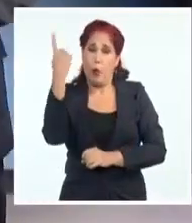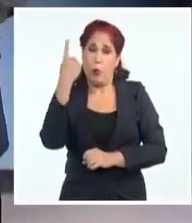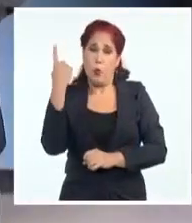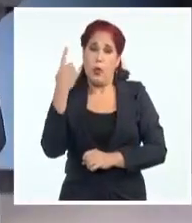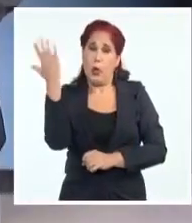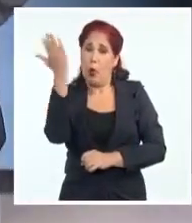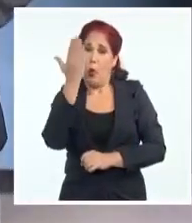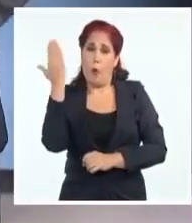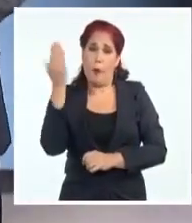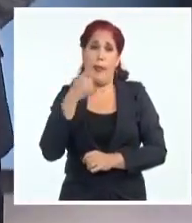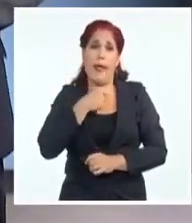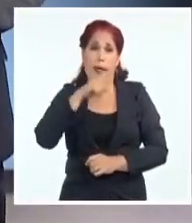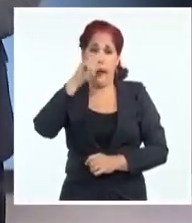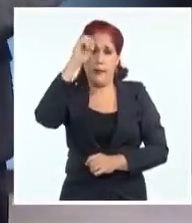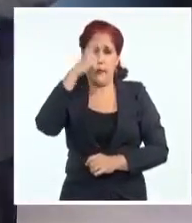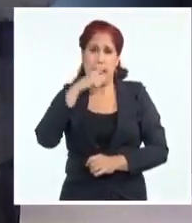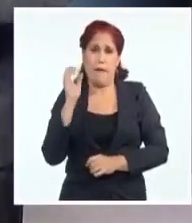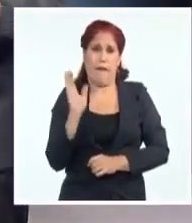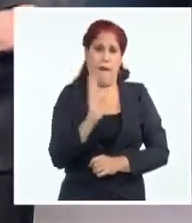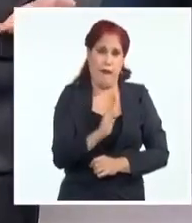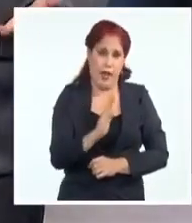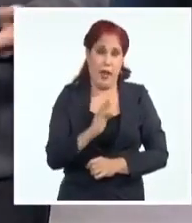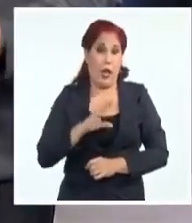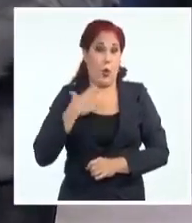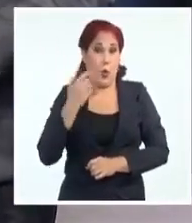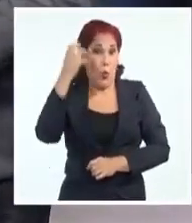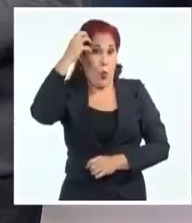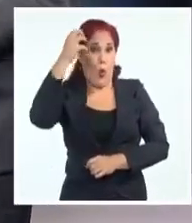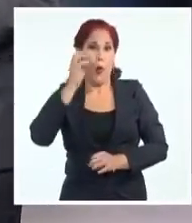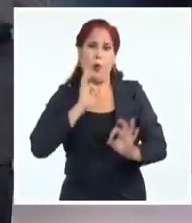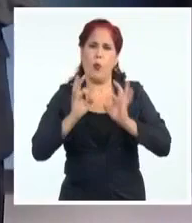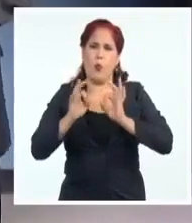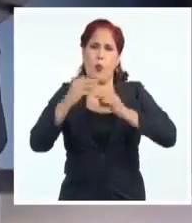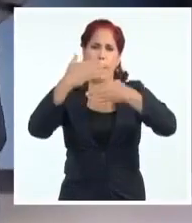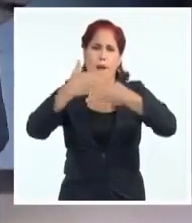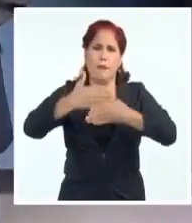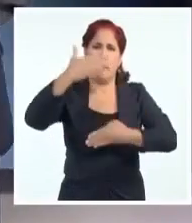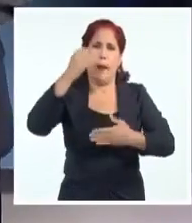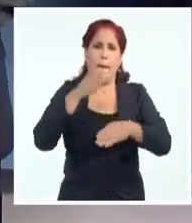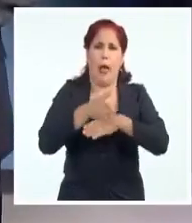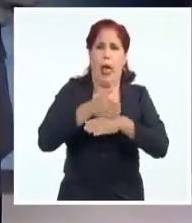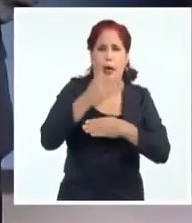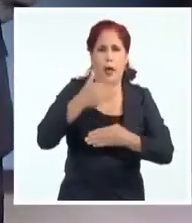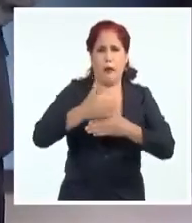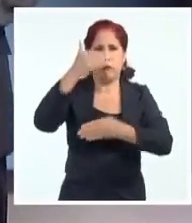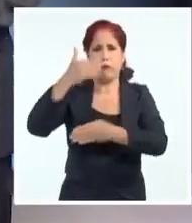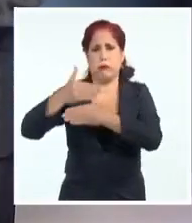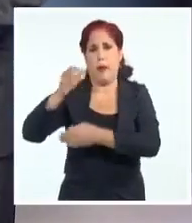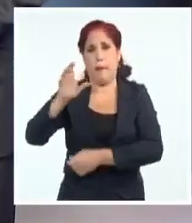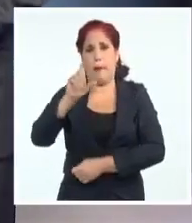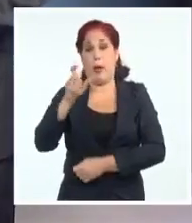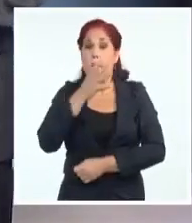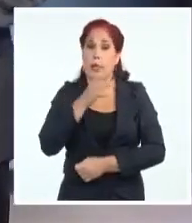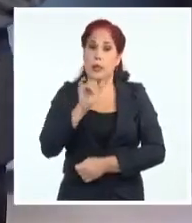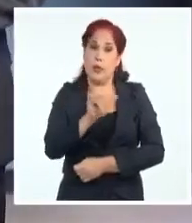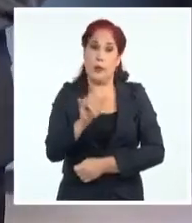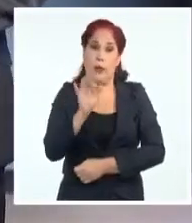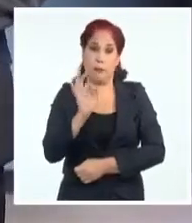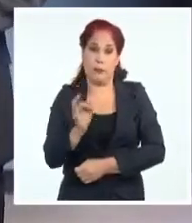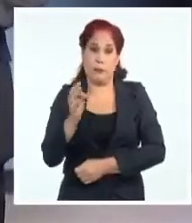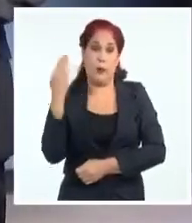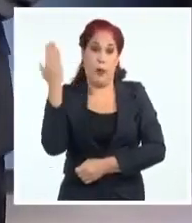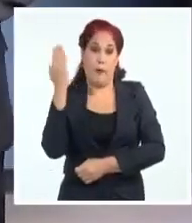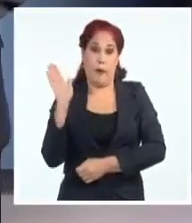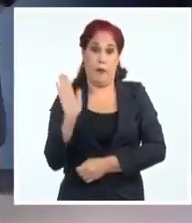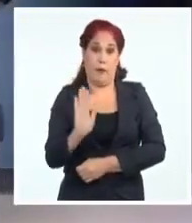todas las instituciones estatales y las particulares también nos protegimos ante lo que podría ser el paso de Elsa